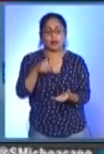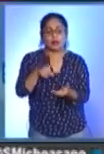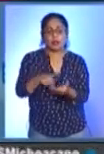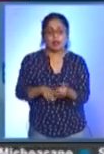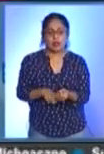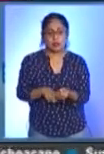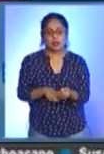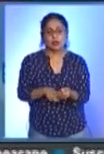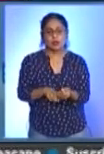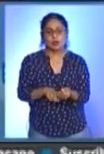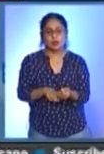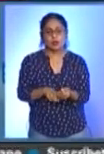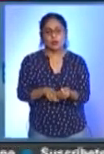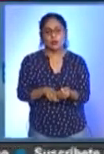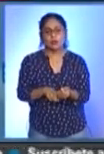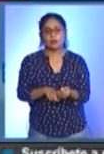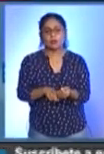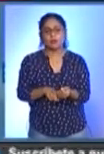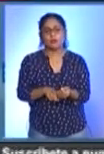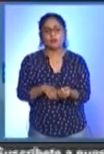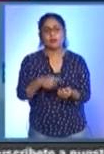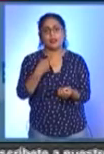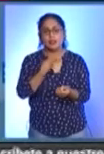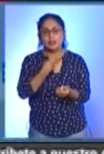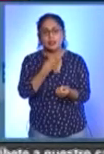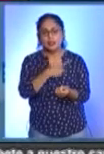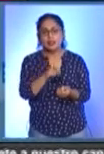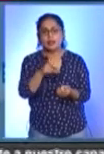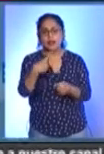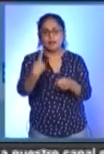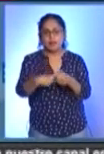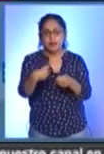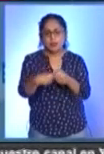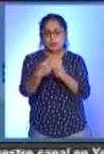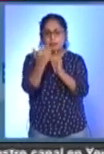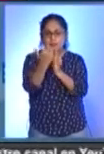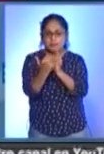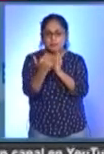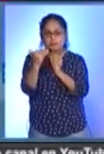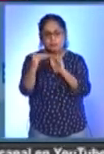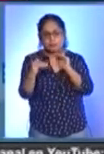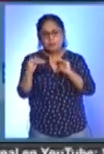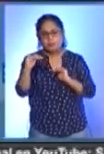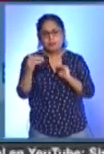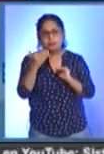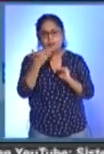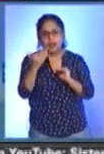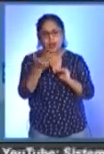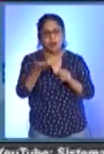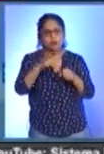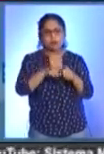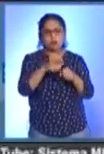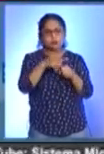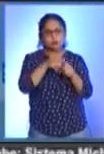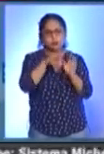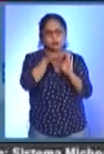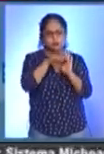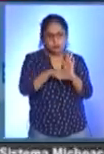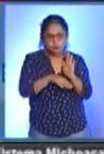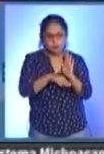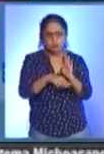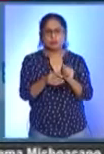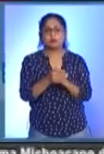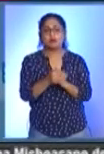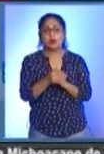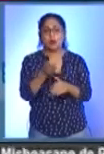rango de control de la enfermedad, es decir, que el índice de hospitalizaciones haya bajado.